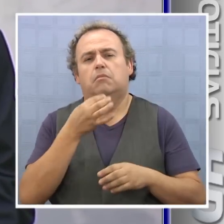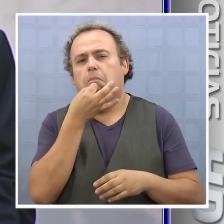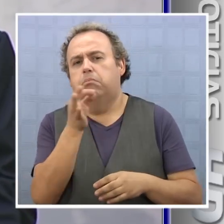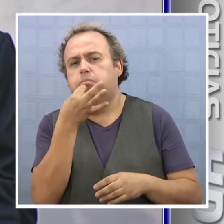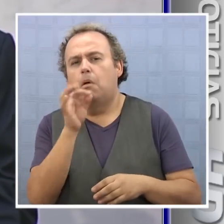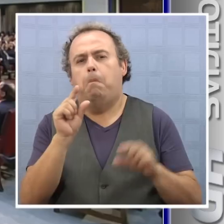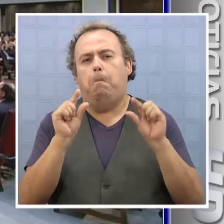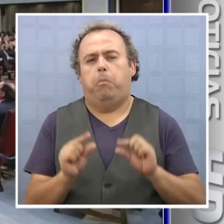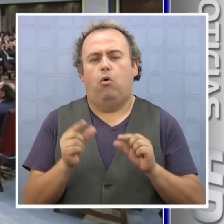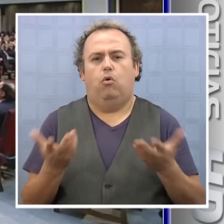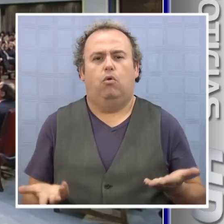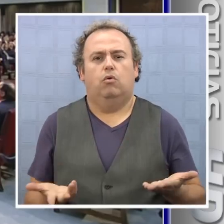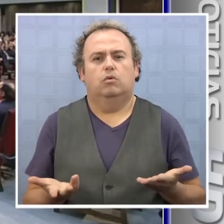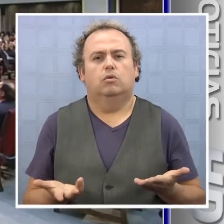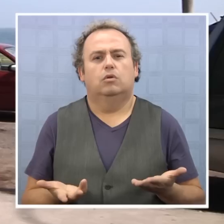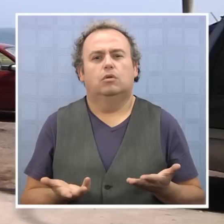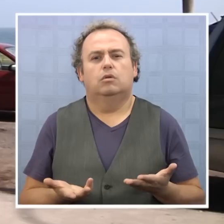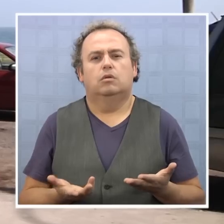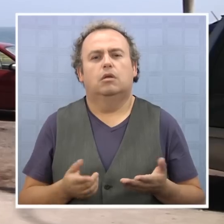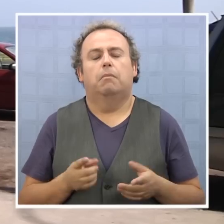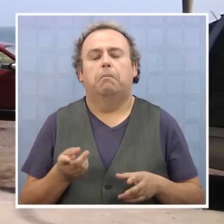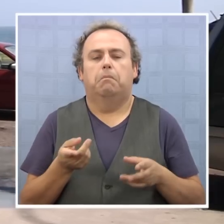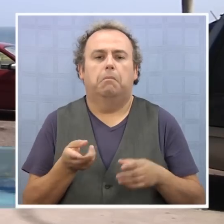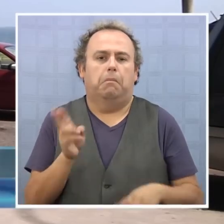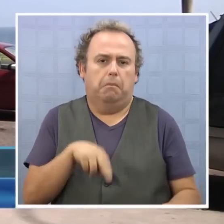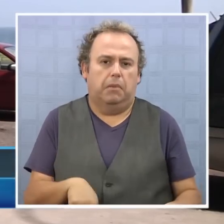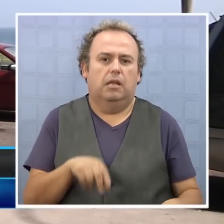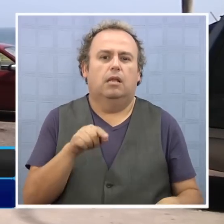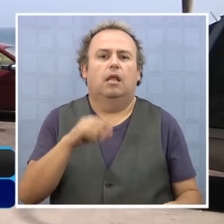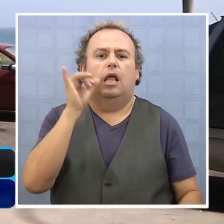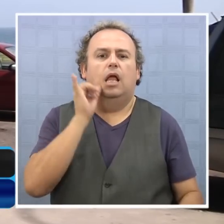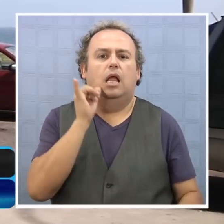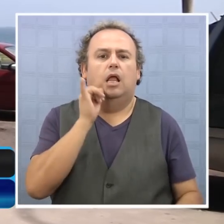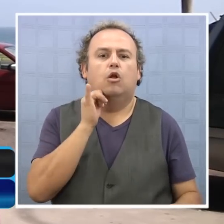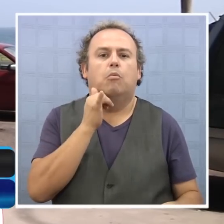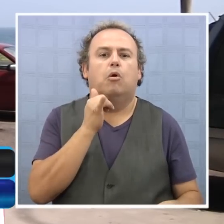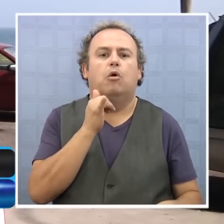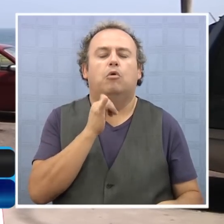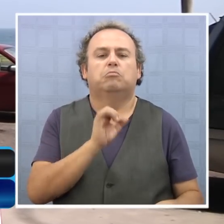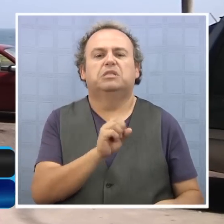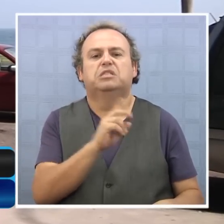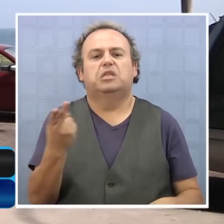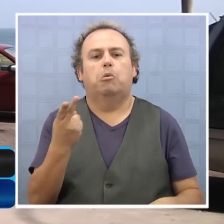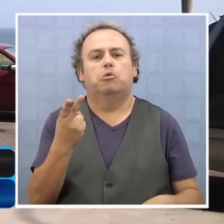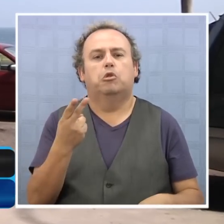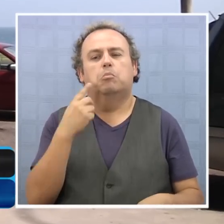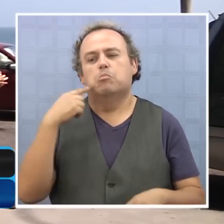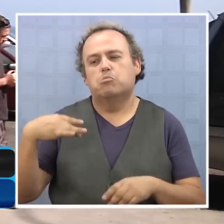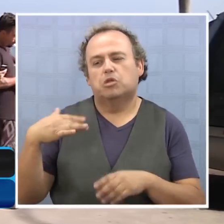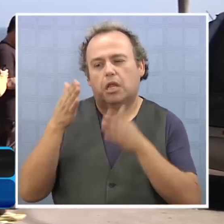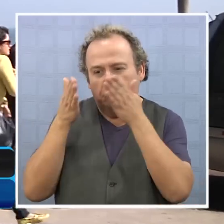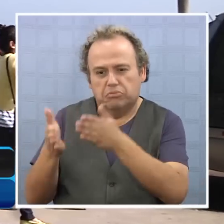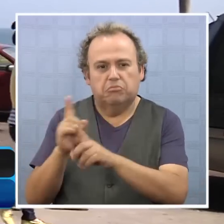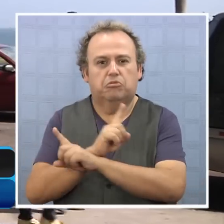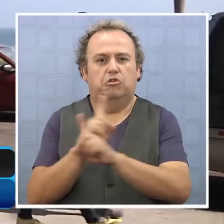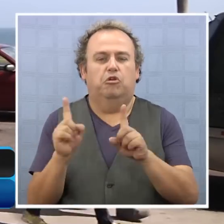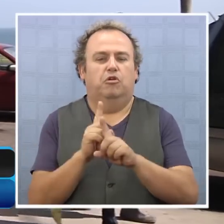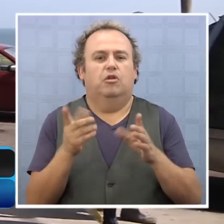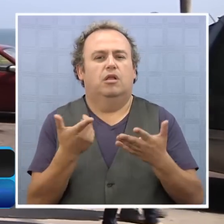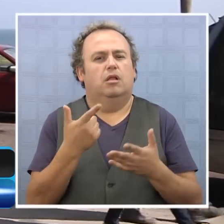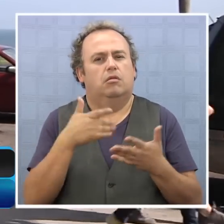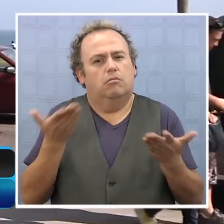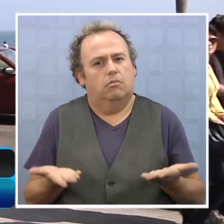poco y nada lo que se anunció. Cuánta medida concreta, una vez más, Quique queda obviado. Y una medida